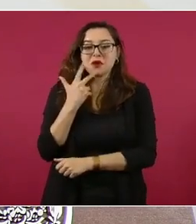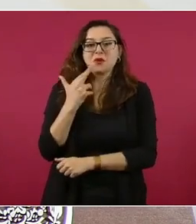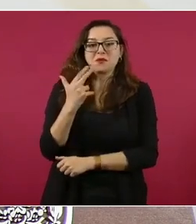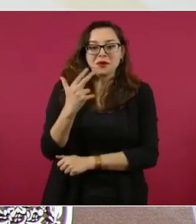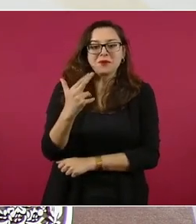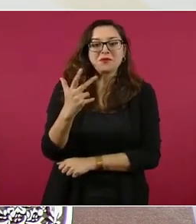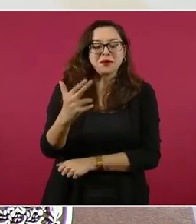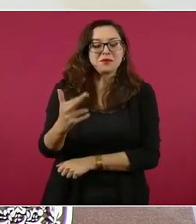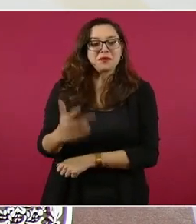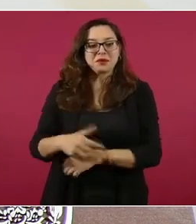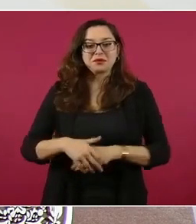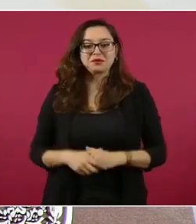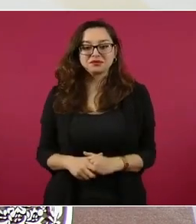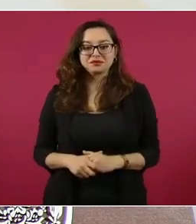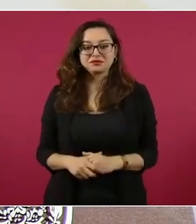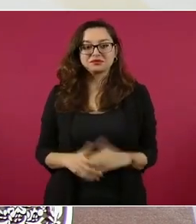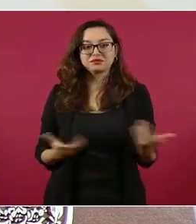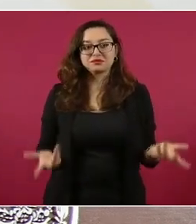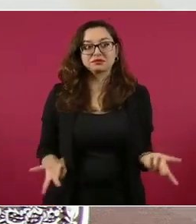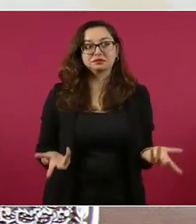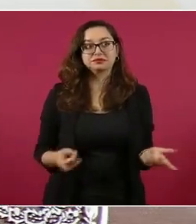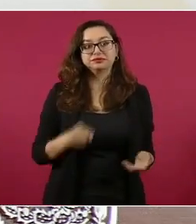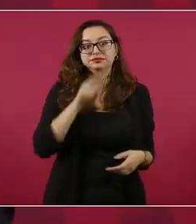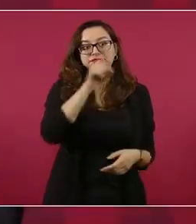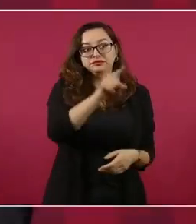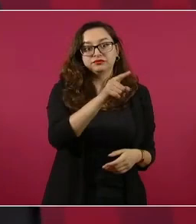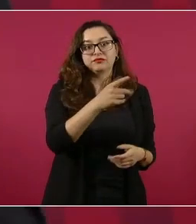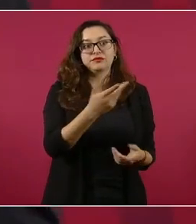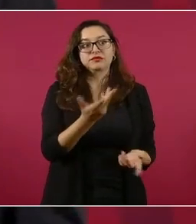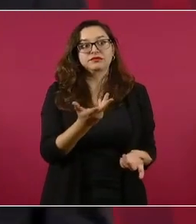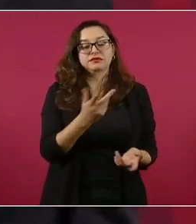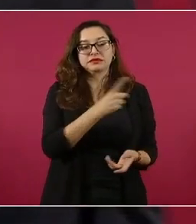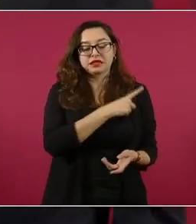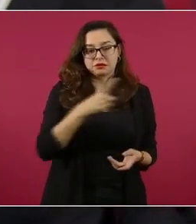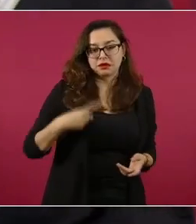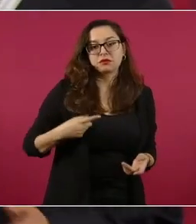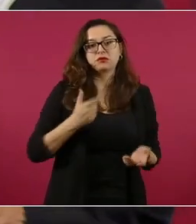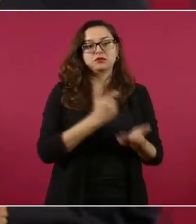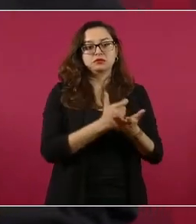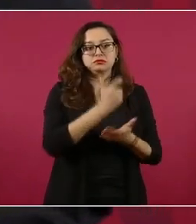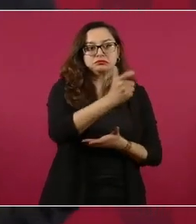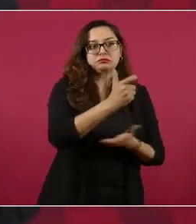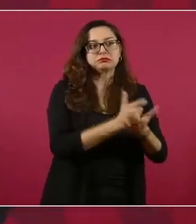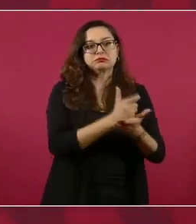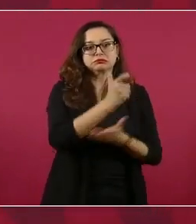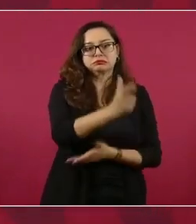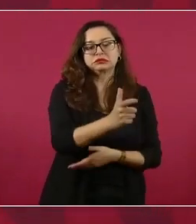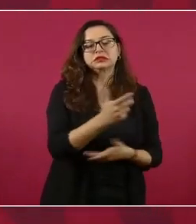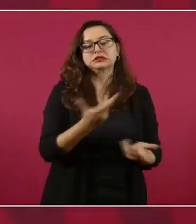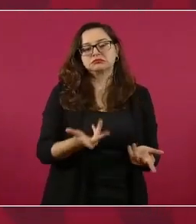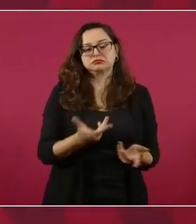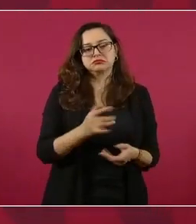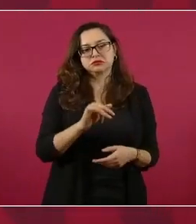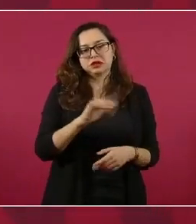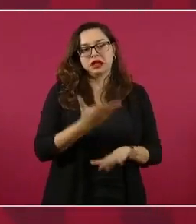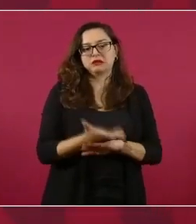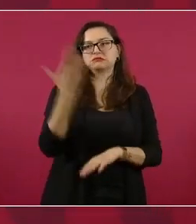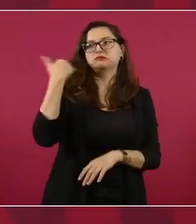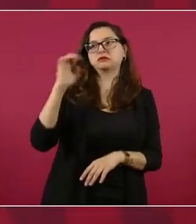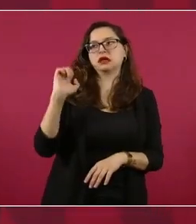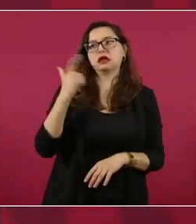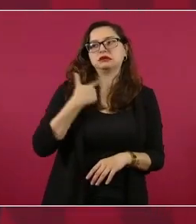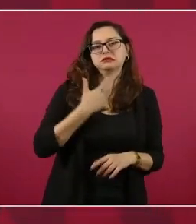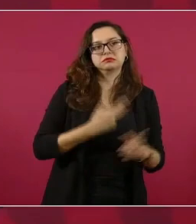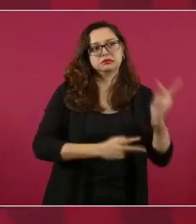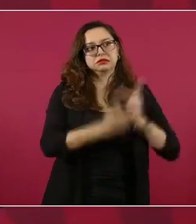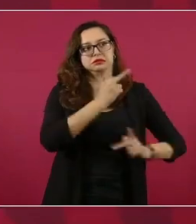Nuestra deuda es de menos del 50 por ciento del Producto Interno Bruto. Esto no